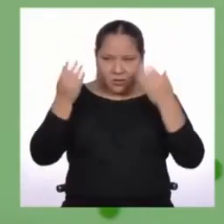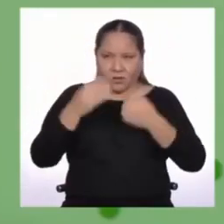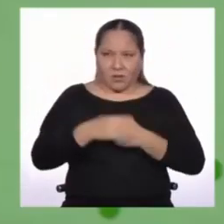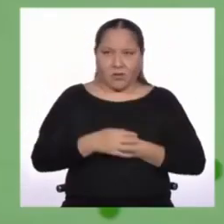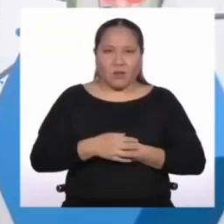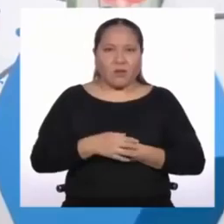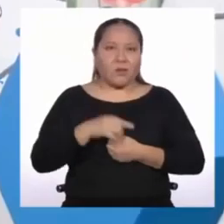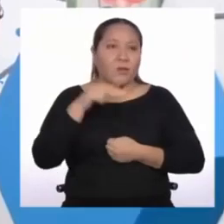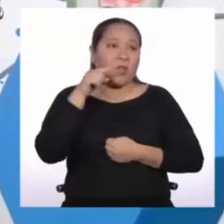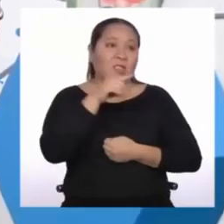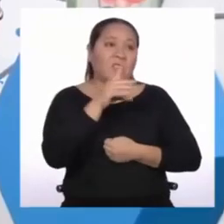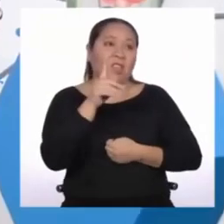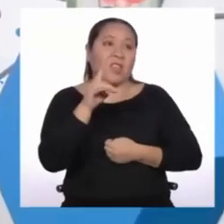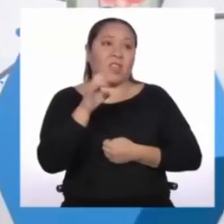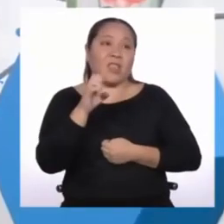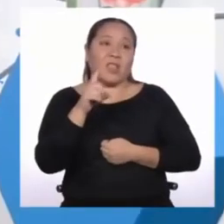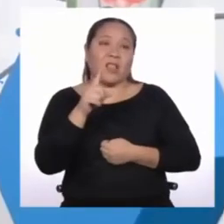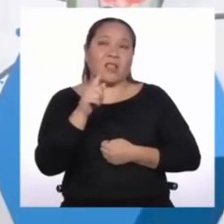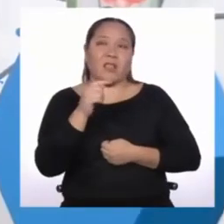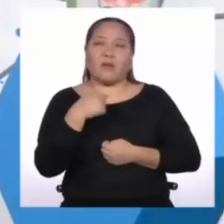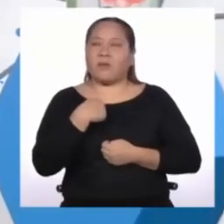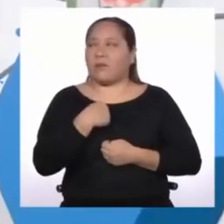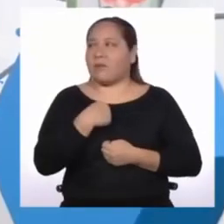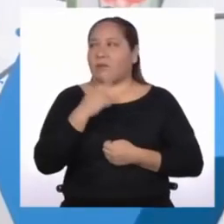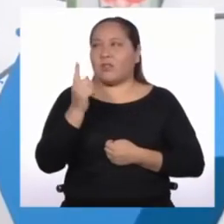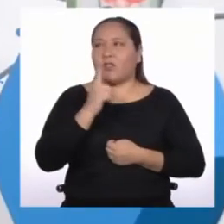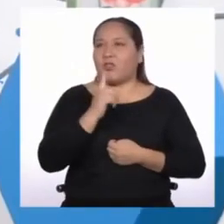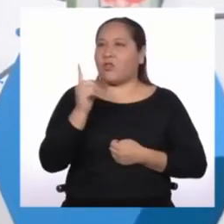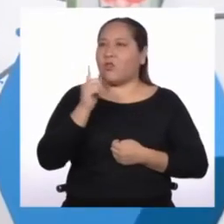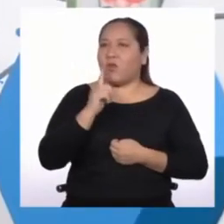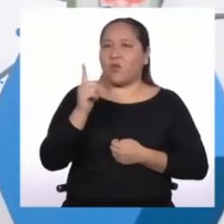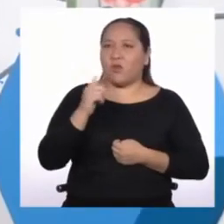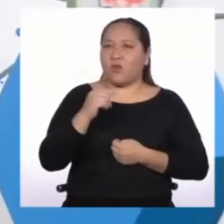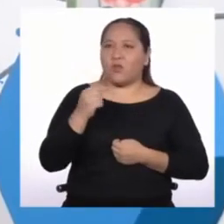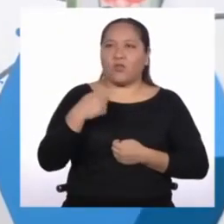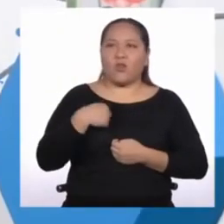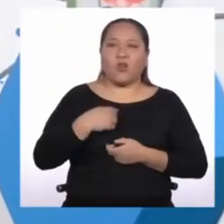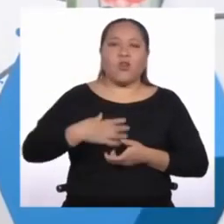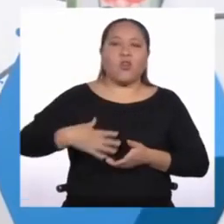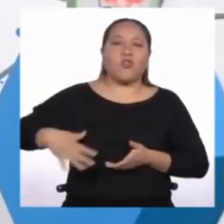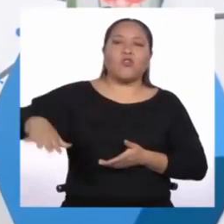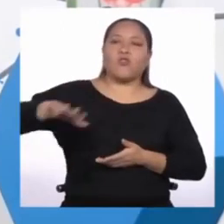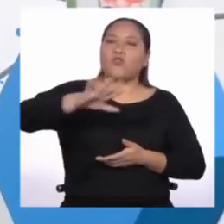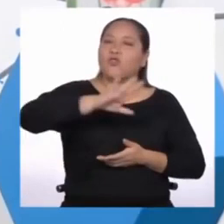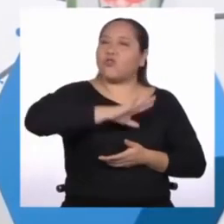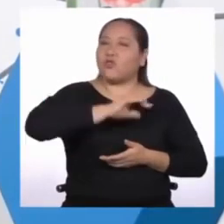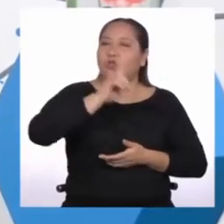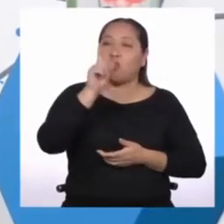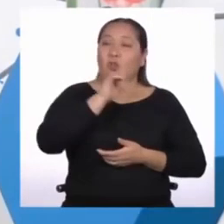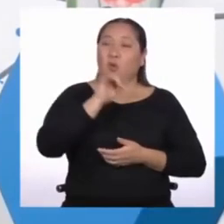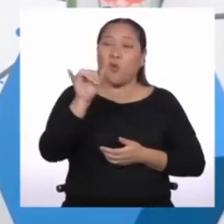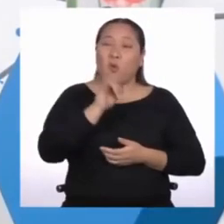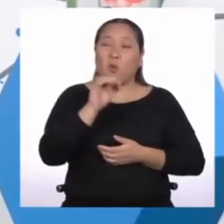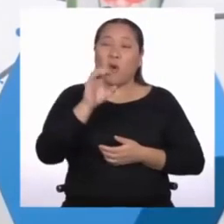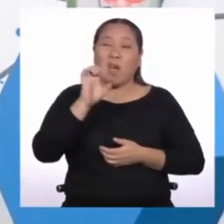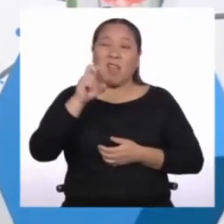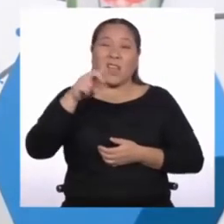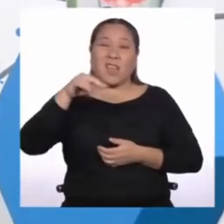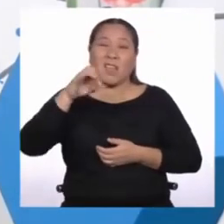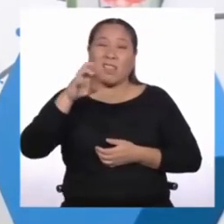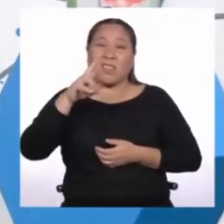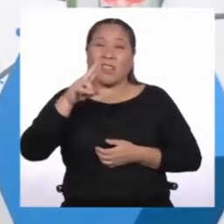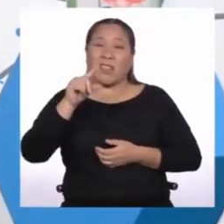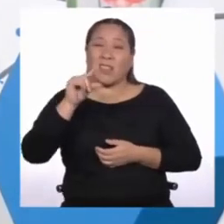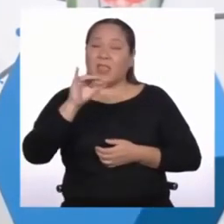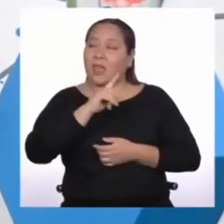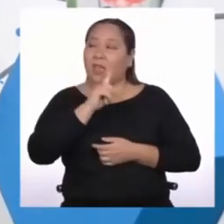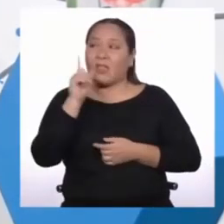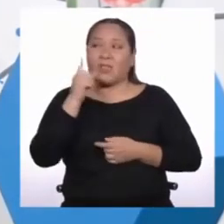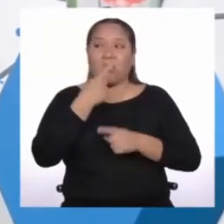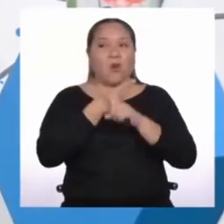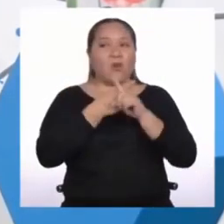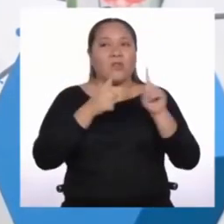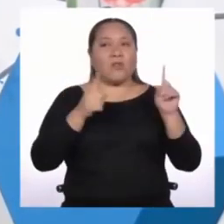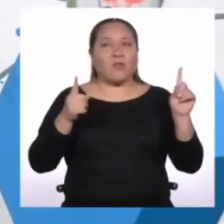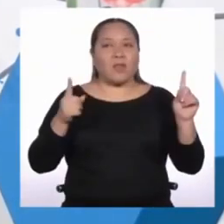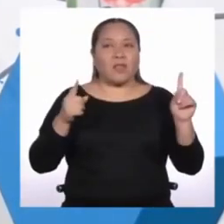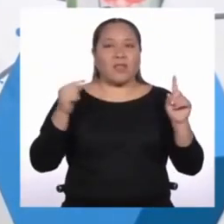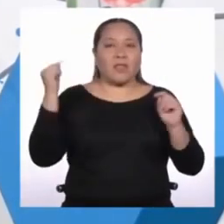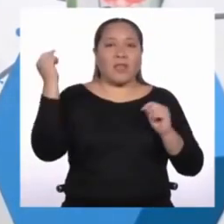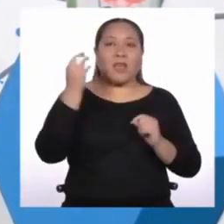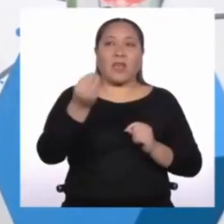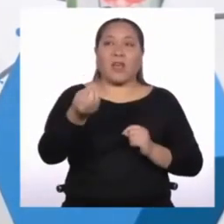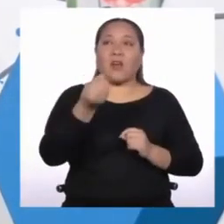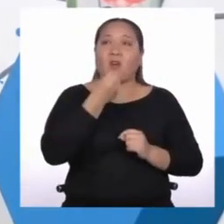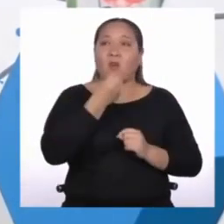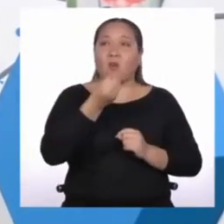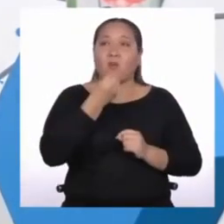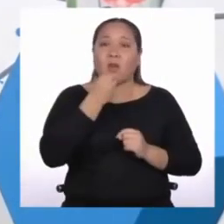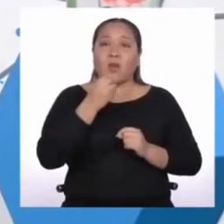¿Y para ti, Delta? No. Como dijimos antes, no todos necesitamos el mismo tipo de energía. Exacto. El alimento